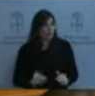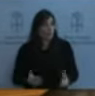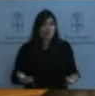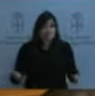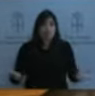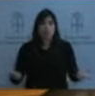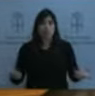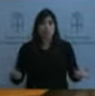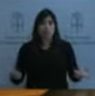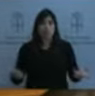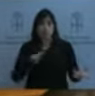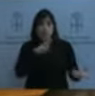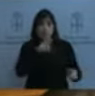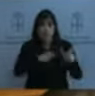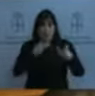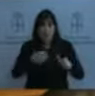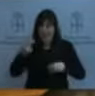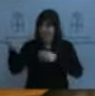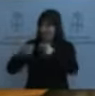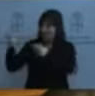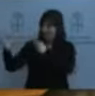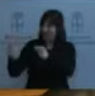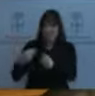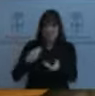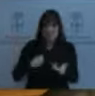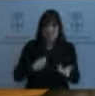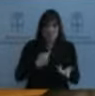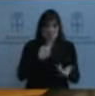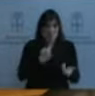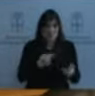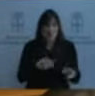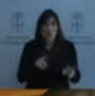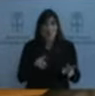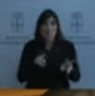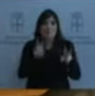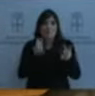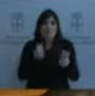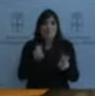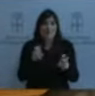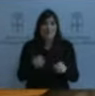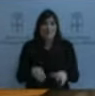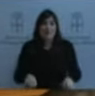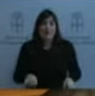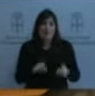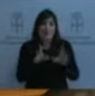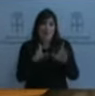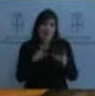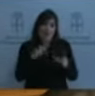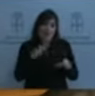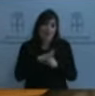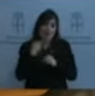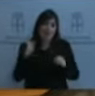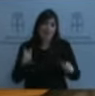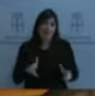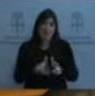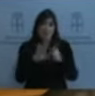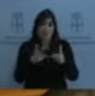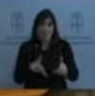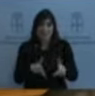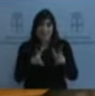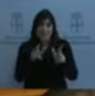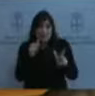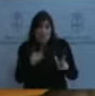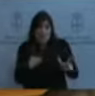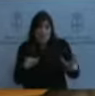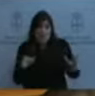hacia el mundo liberal desde el ámbito de la socialdemocracia. Y en eso, pues hay una contradicción evidente. Yo estoy muy acostumbrado